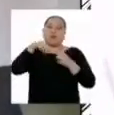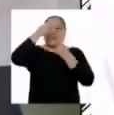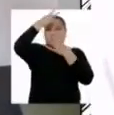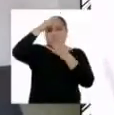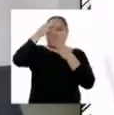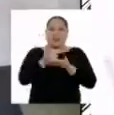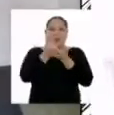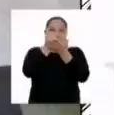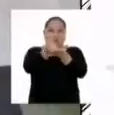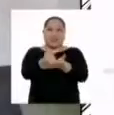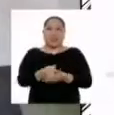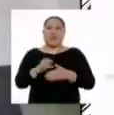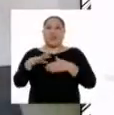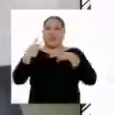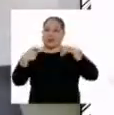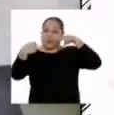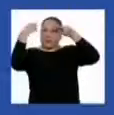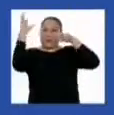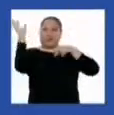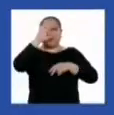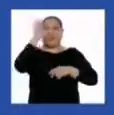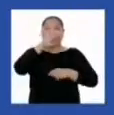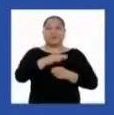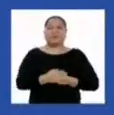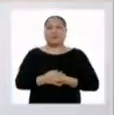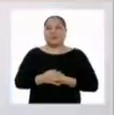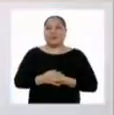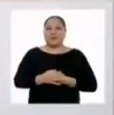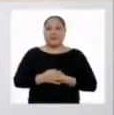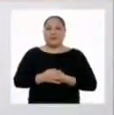utilidad. Nos vemos muy pronto por allá. ¡Chao!